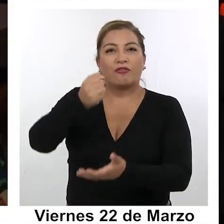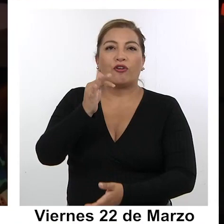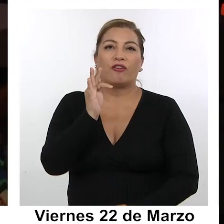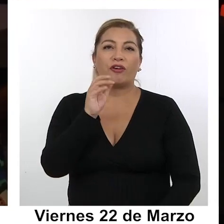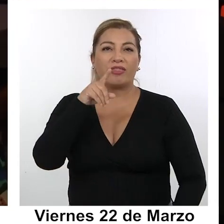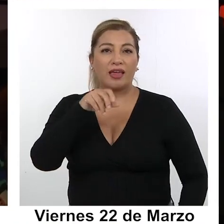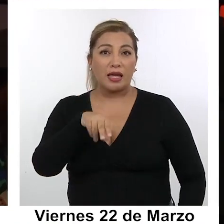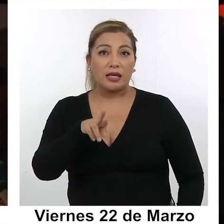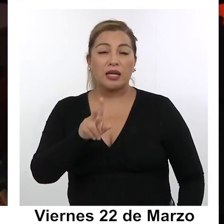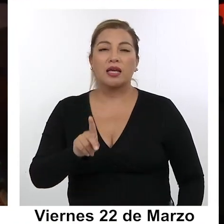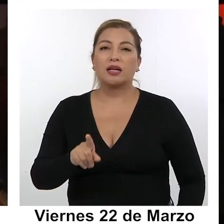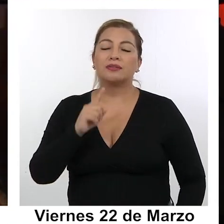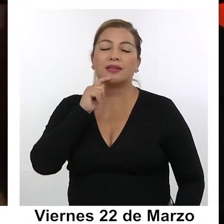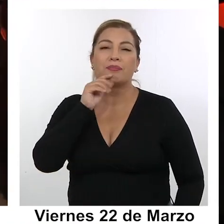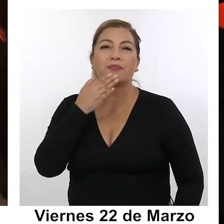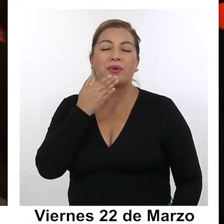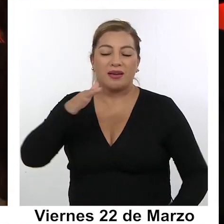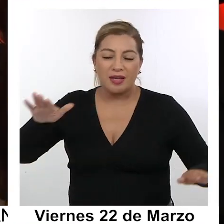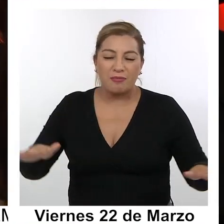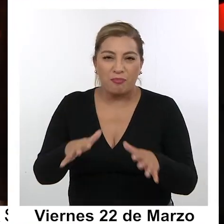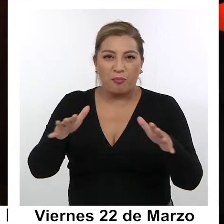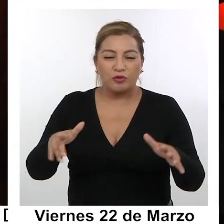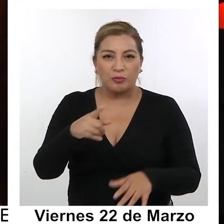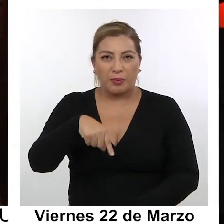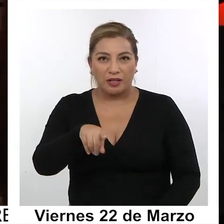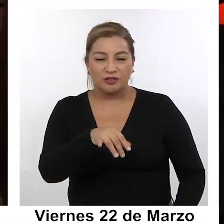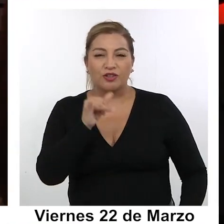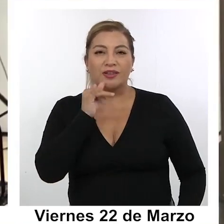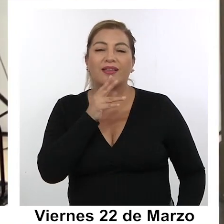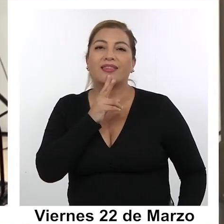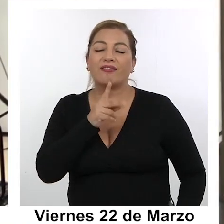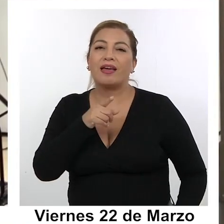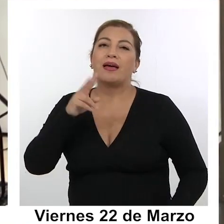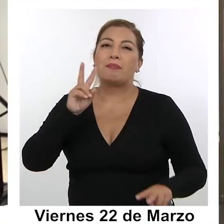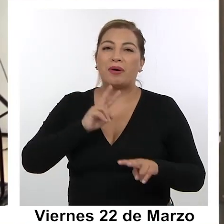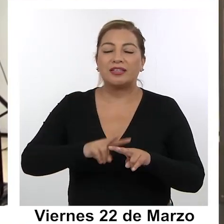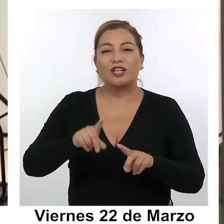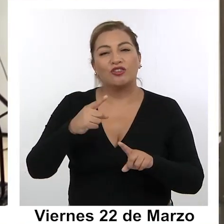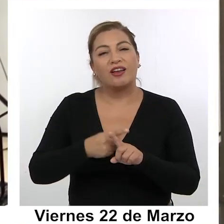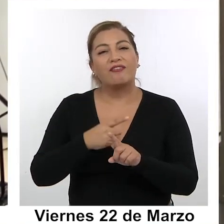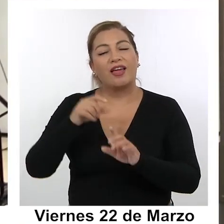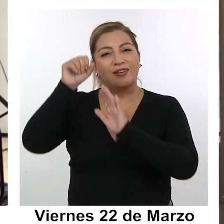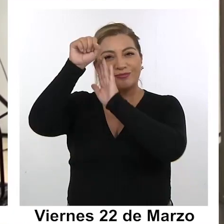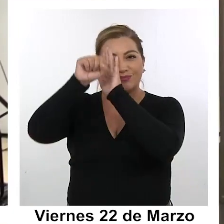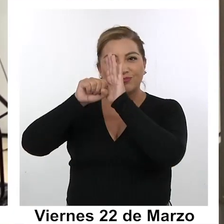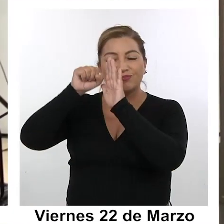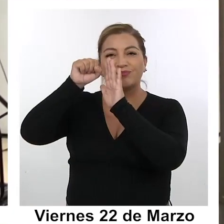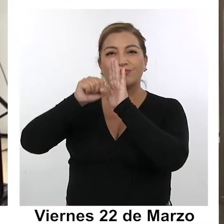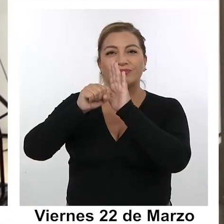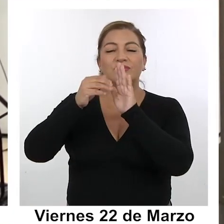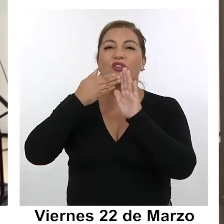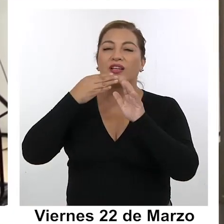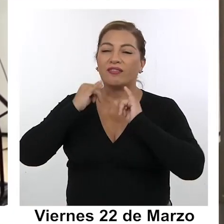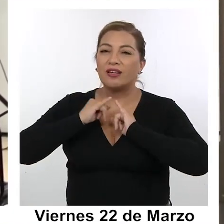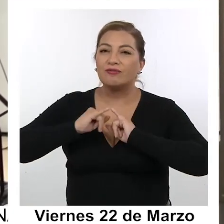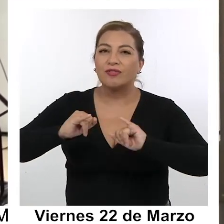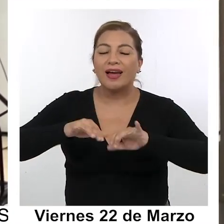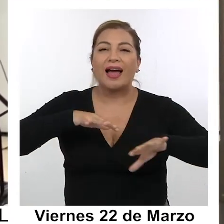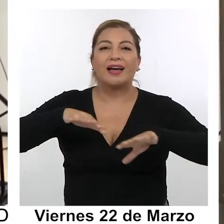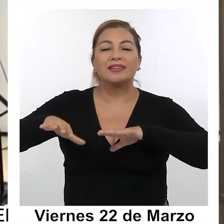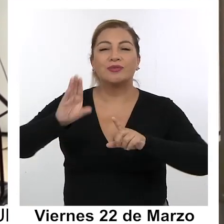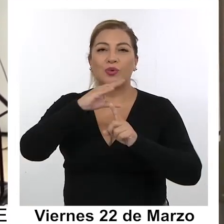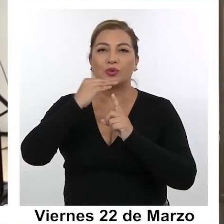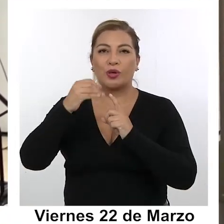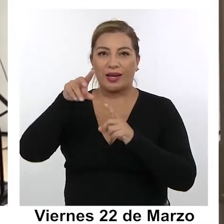FNDR también es un impulso para nosotros para volver a hacer este registro, volver a difundir todas las actividades